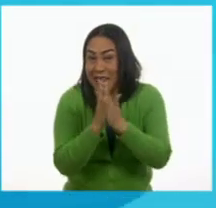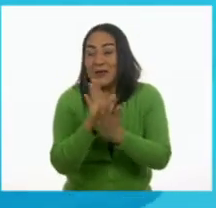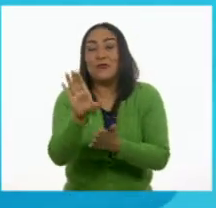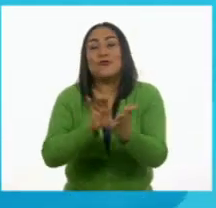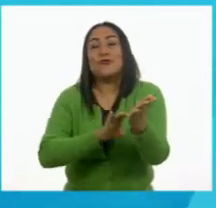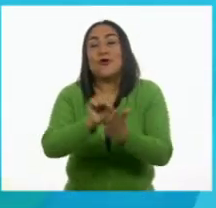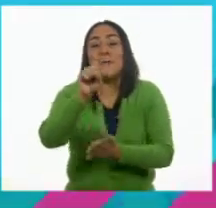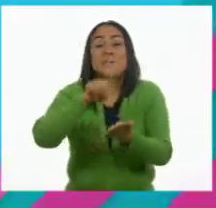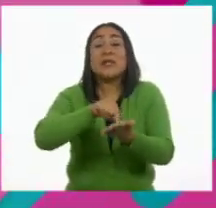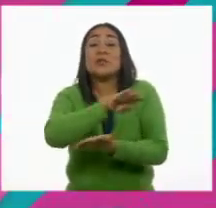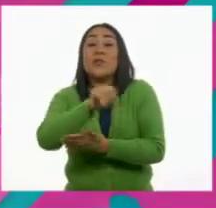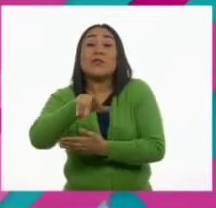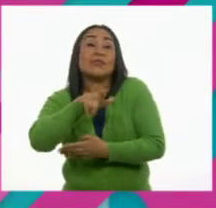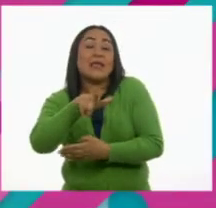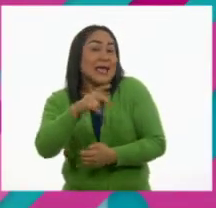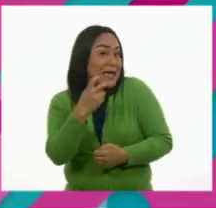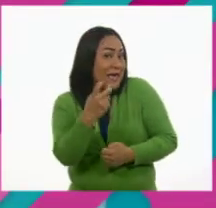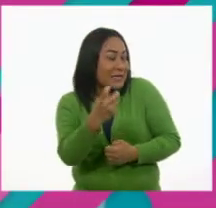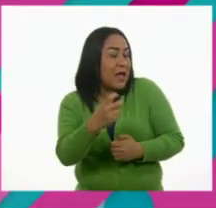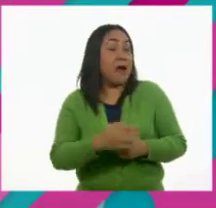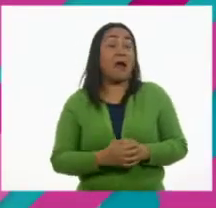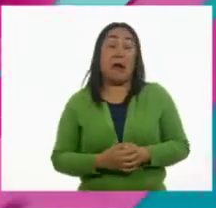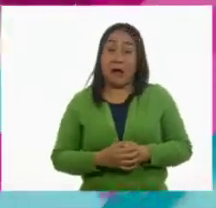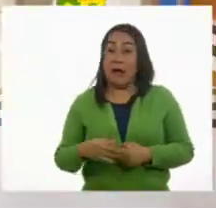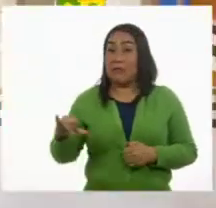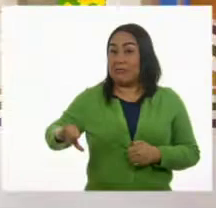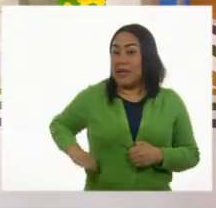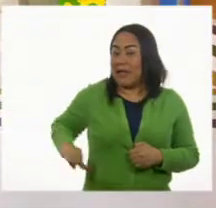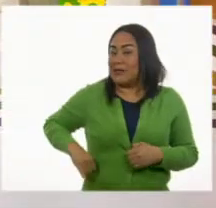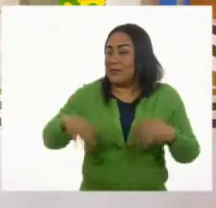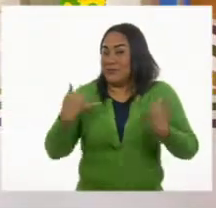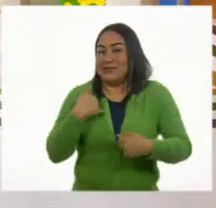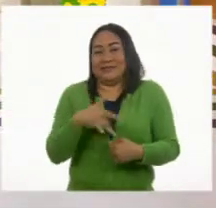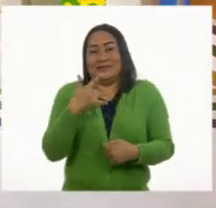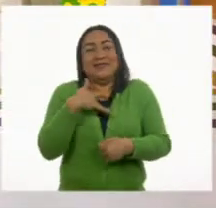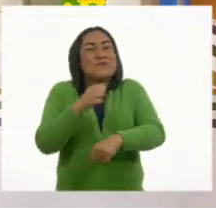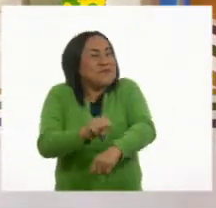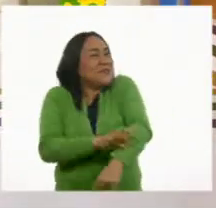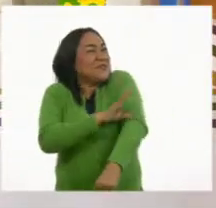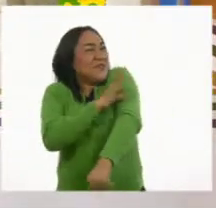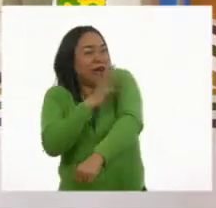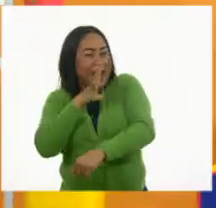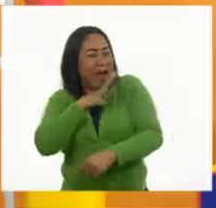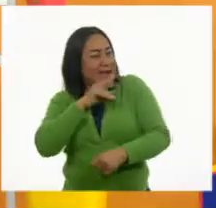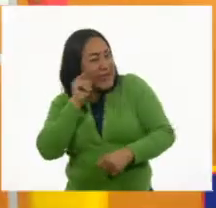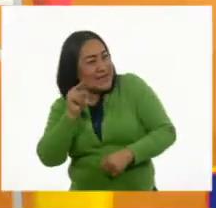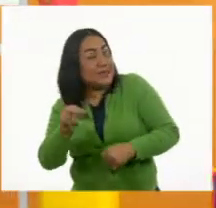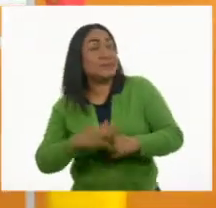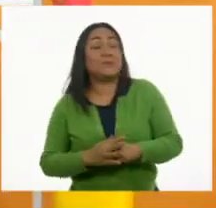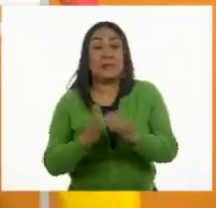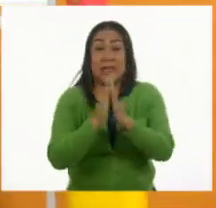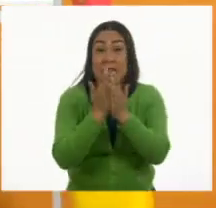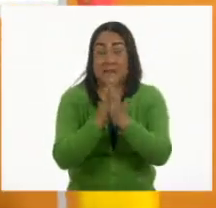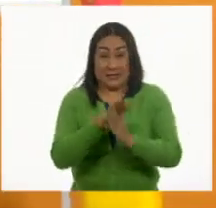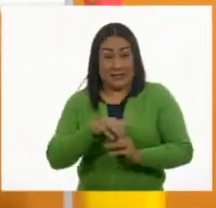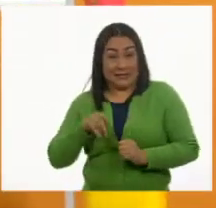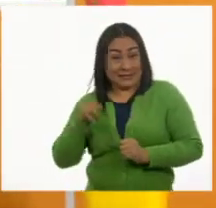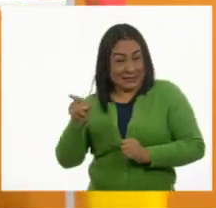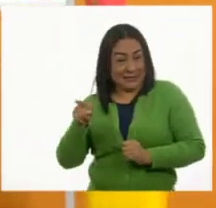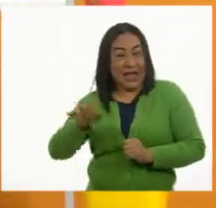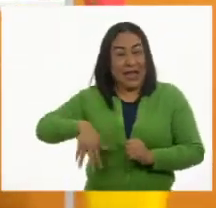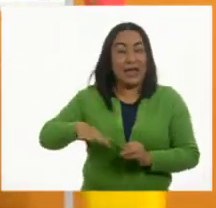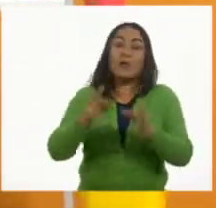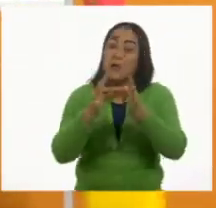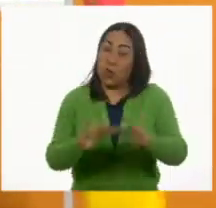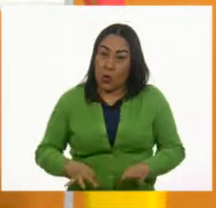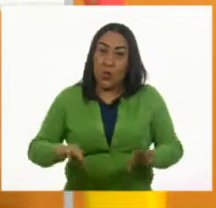Así es, Pilar. ¡Ay, qué interesante! ¡Qué emoción tenerlo aquí! Así es. Este libro va a ser muy importante porque,